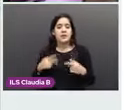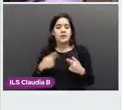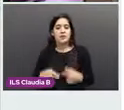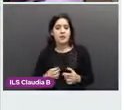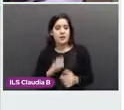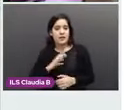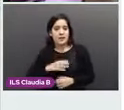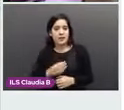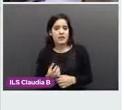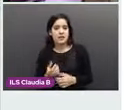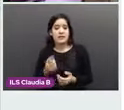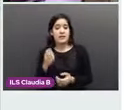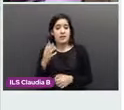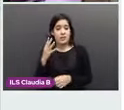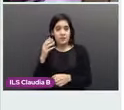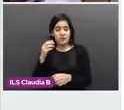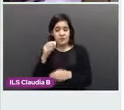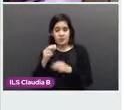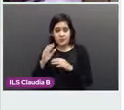el cuarto lugar.